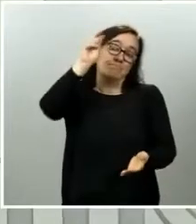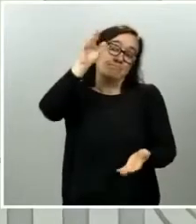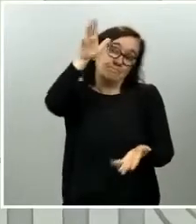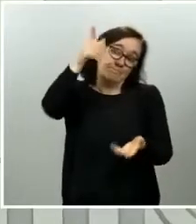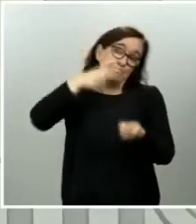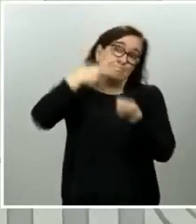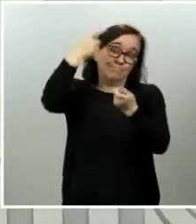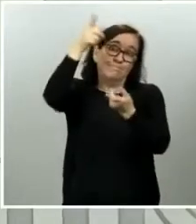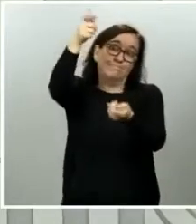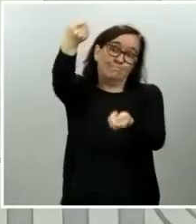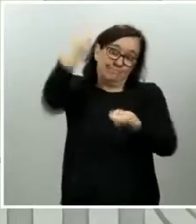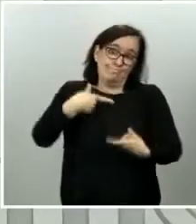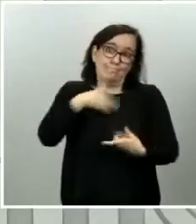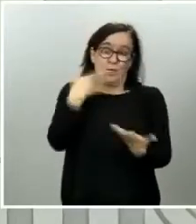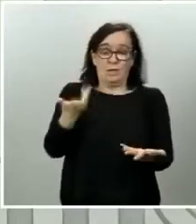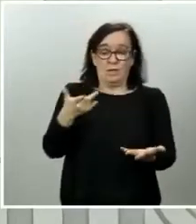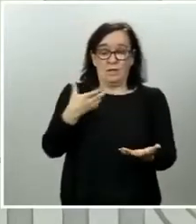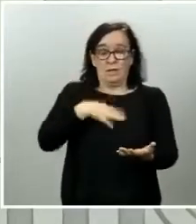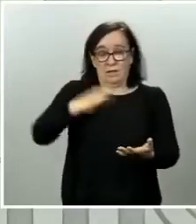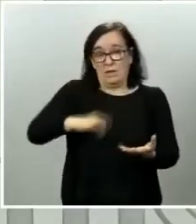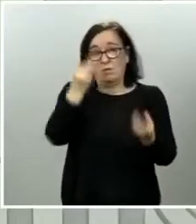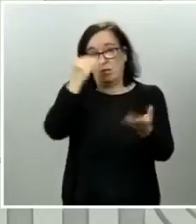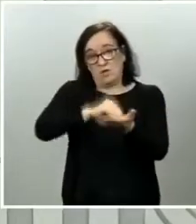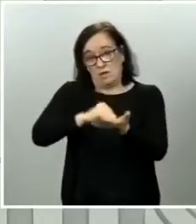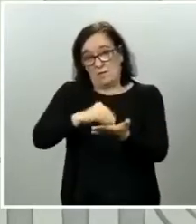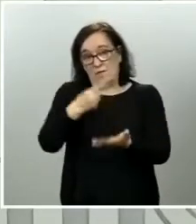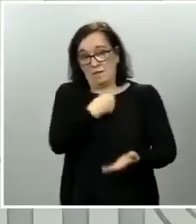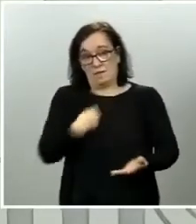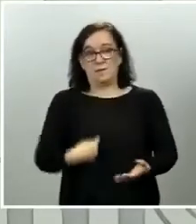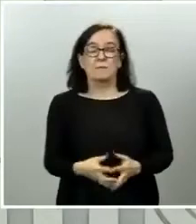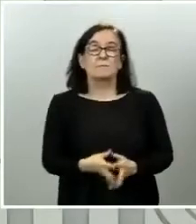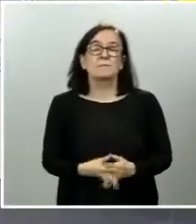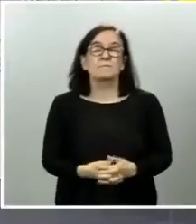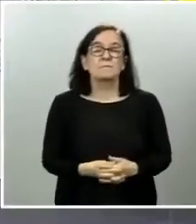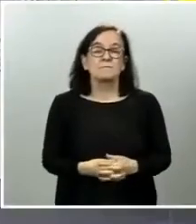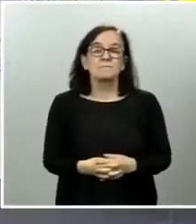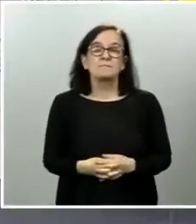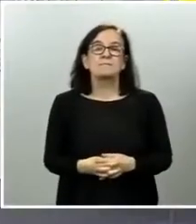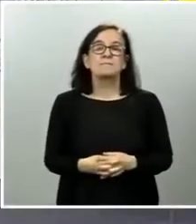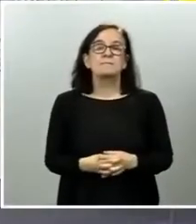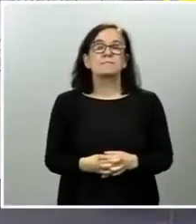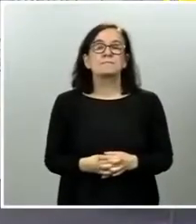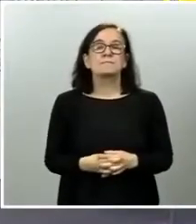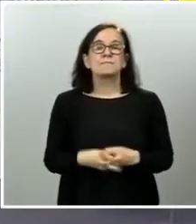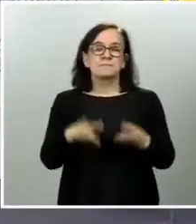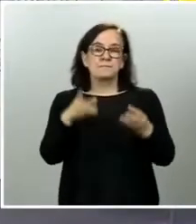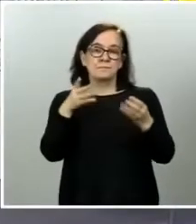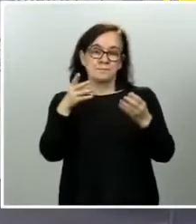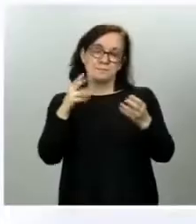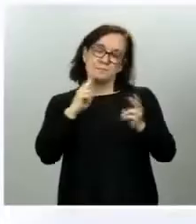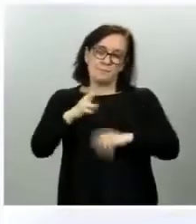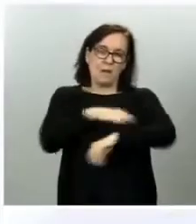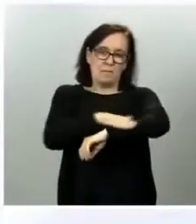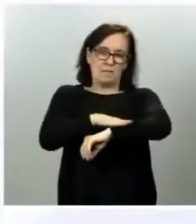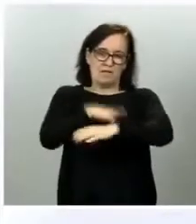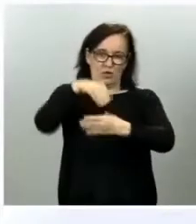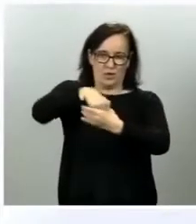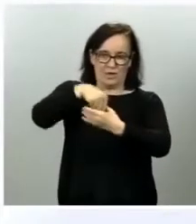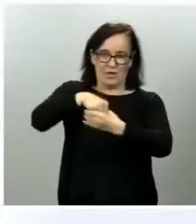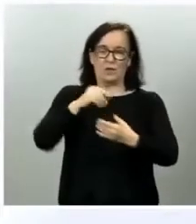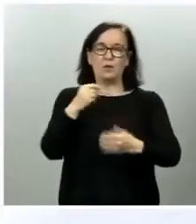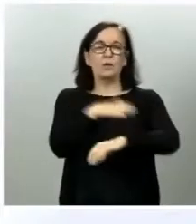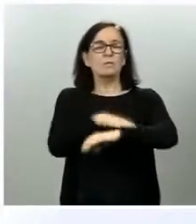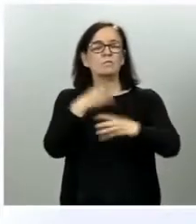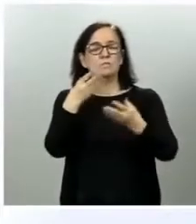disponibles, muchas veces en China. Muchas gracias, Beatriz, por las preguntas. En